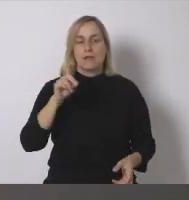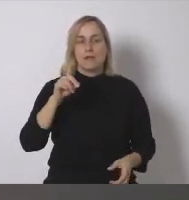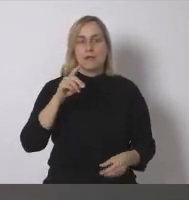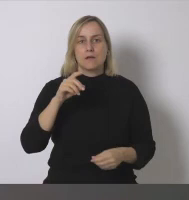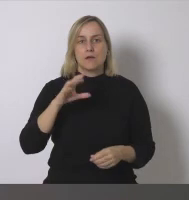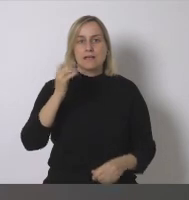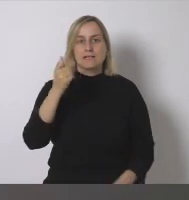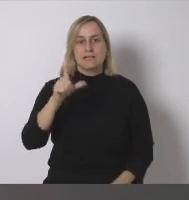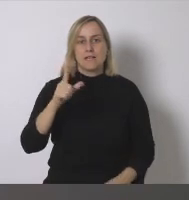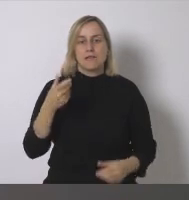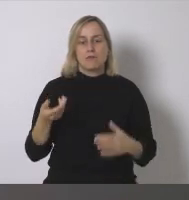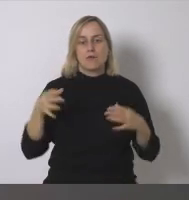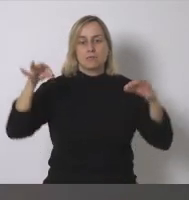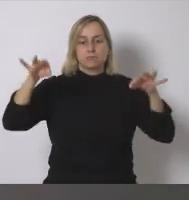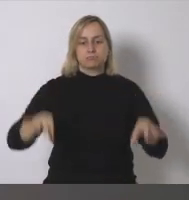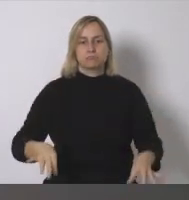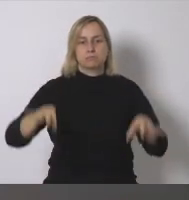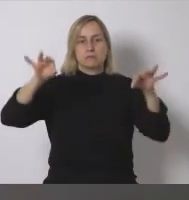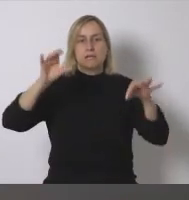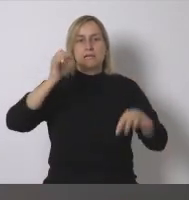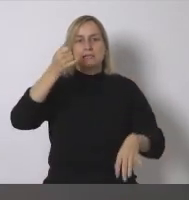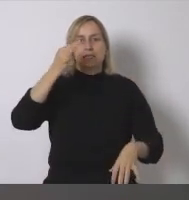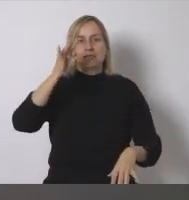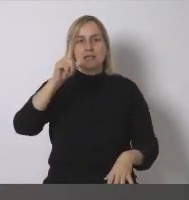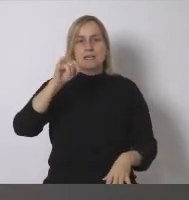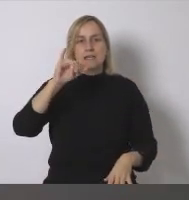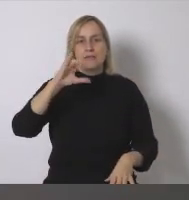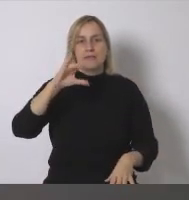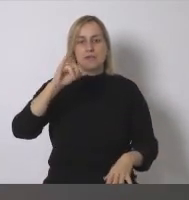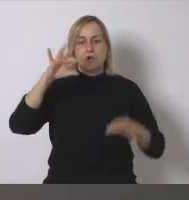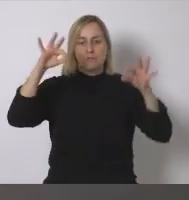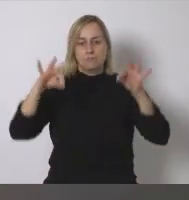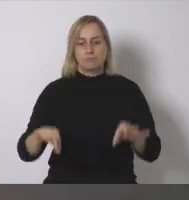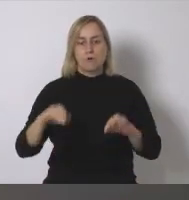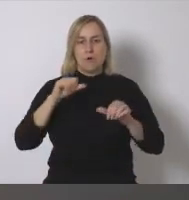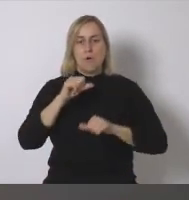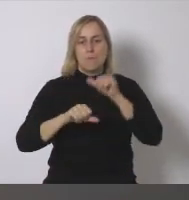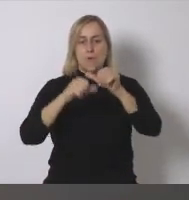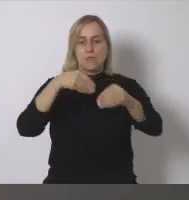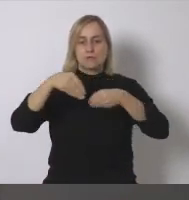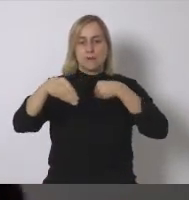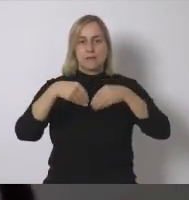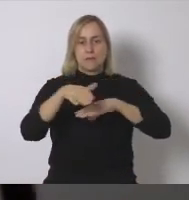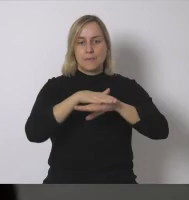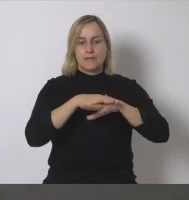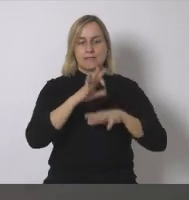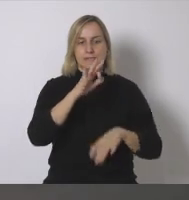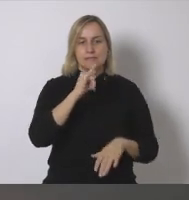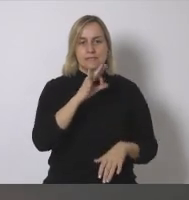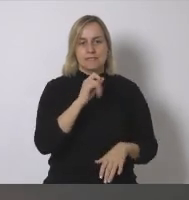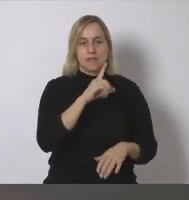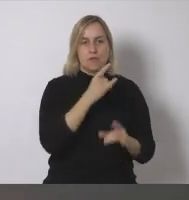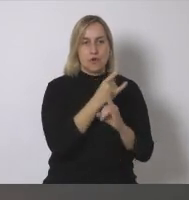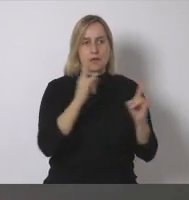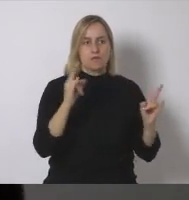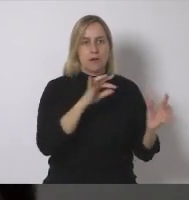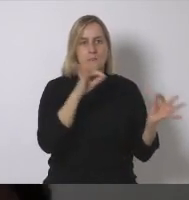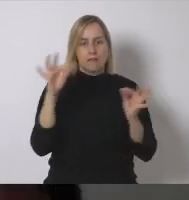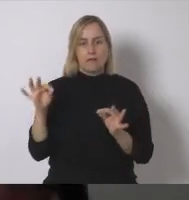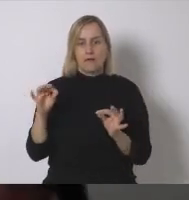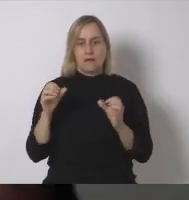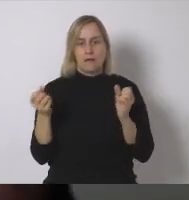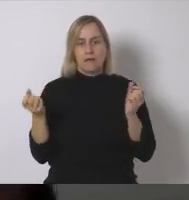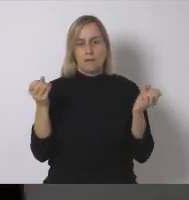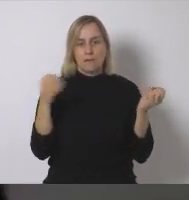silicio es decir es uno de los procesos de materia prima se toma el silicio de la naturaleza y se enriquece para